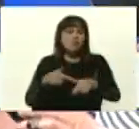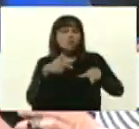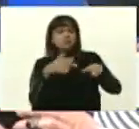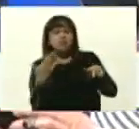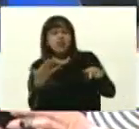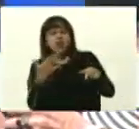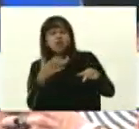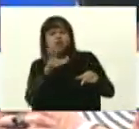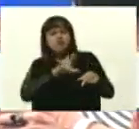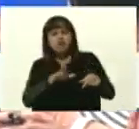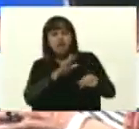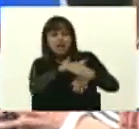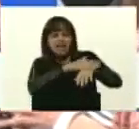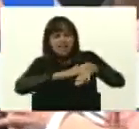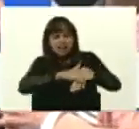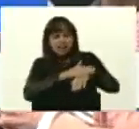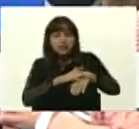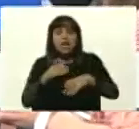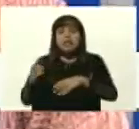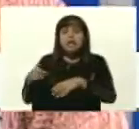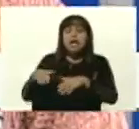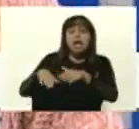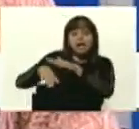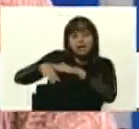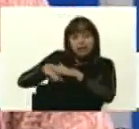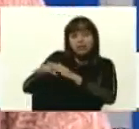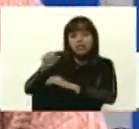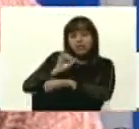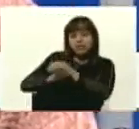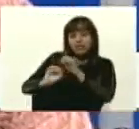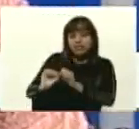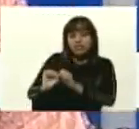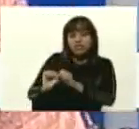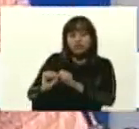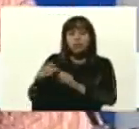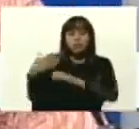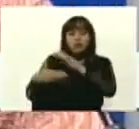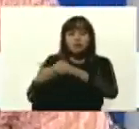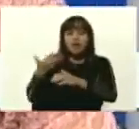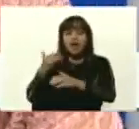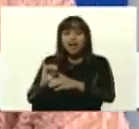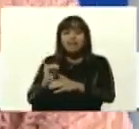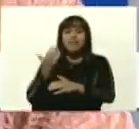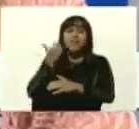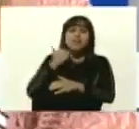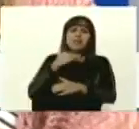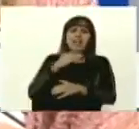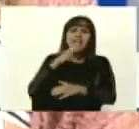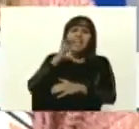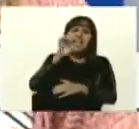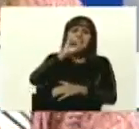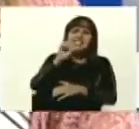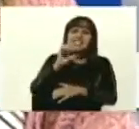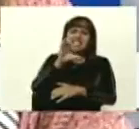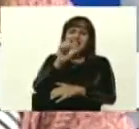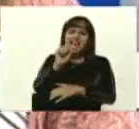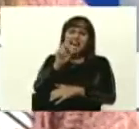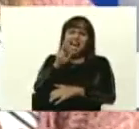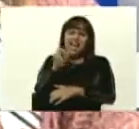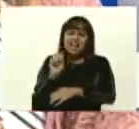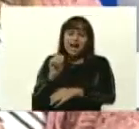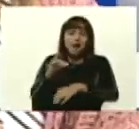Es una crema antiescara que sirve para el tratamiento precoz de pieles